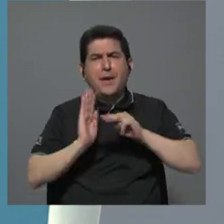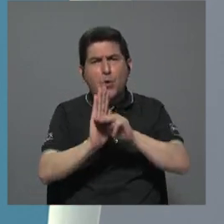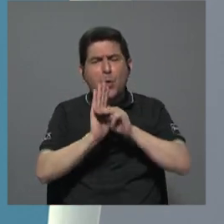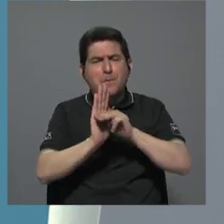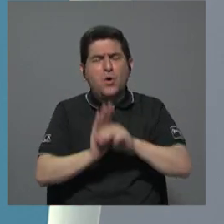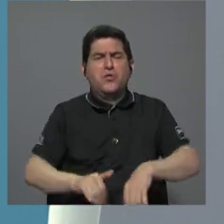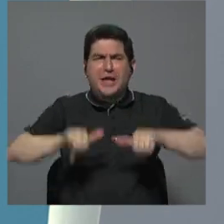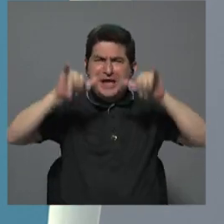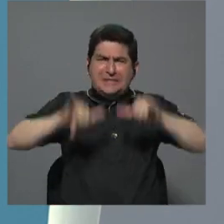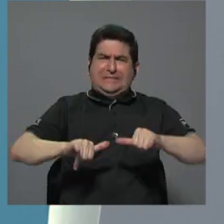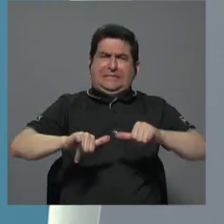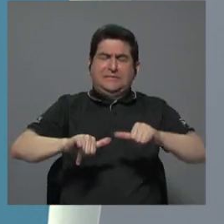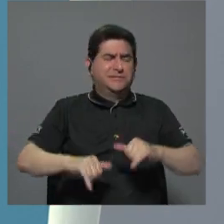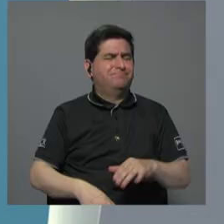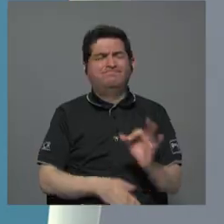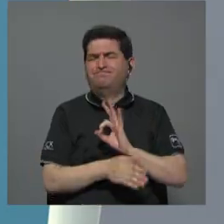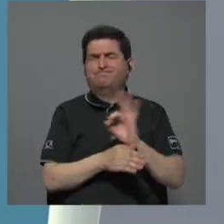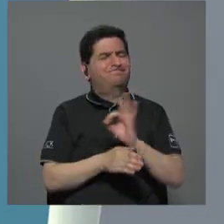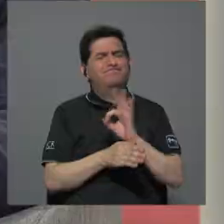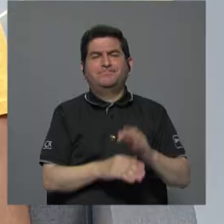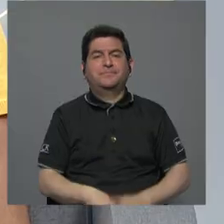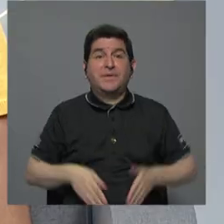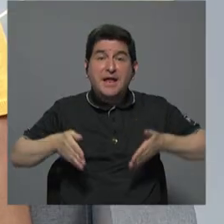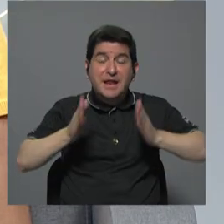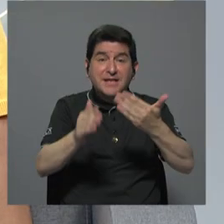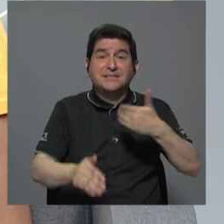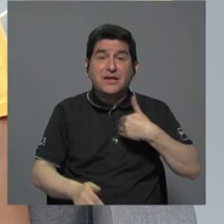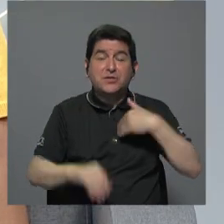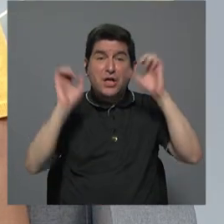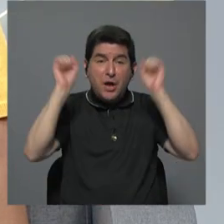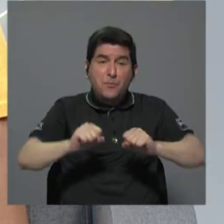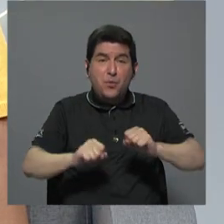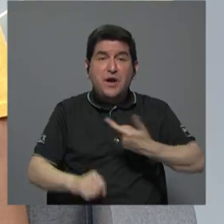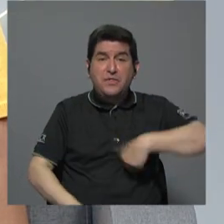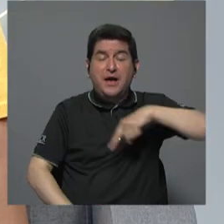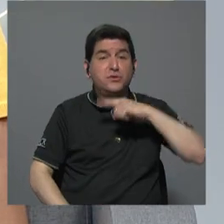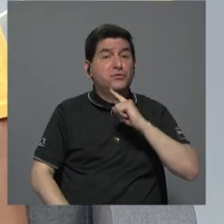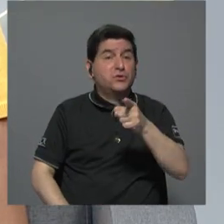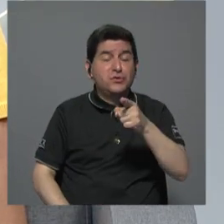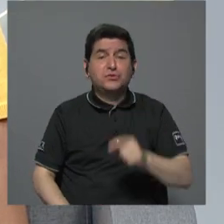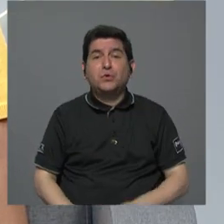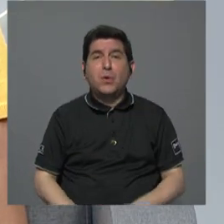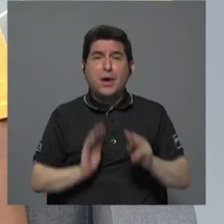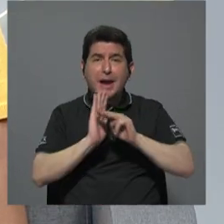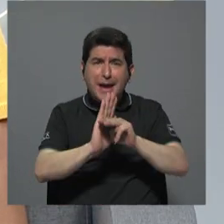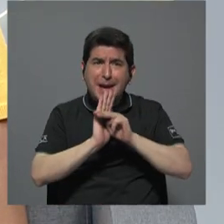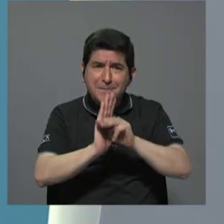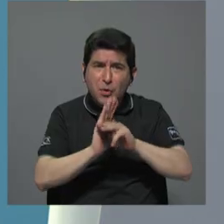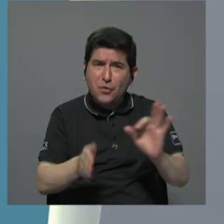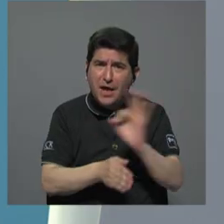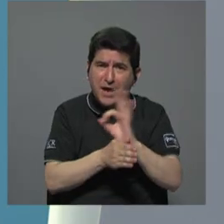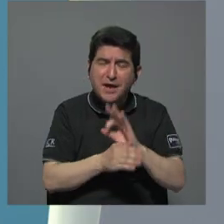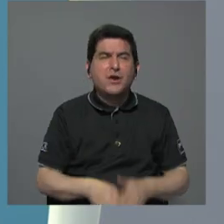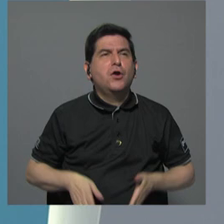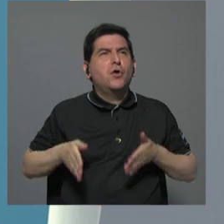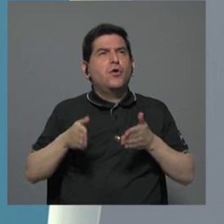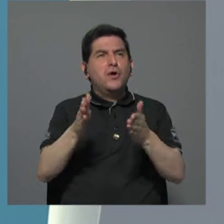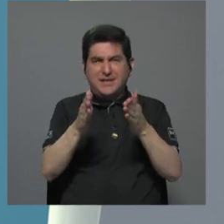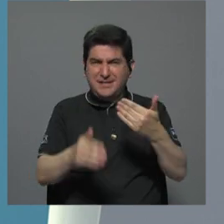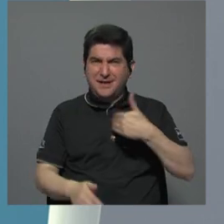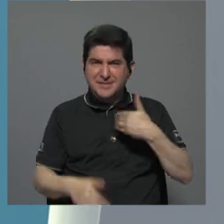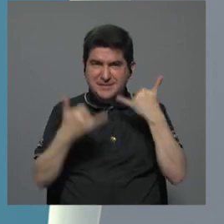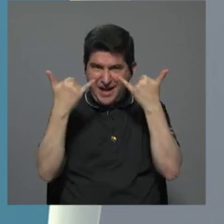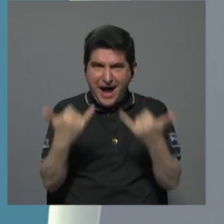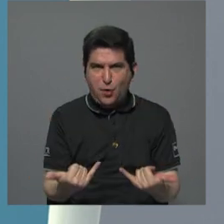estáticos definitivamente no sirven ¿las carreteras que tenemos nos pueden hacer decir que ese modelo funciona? las carreteras que